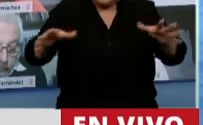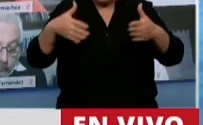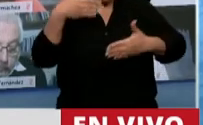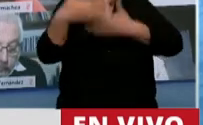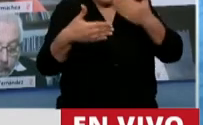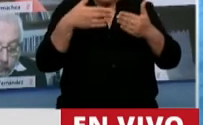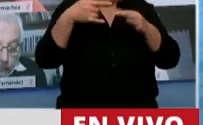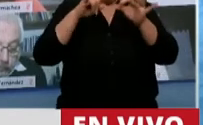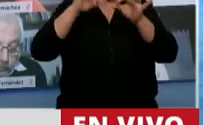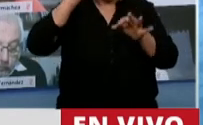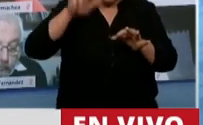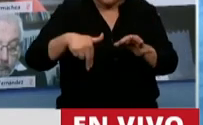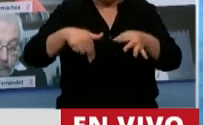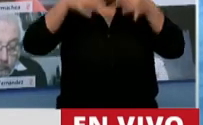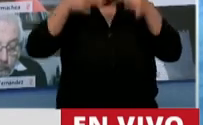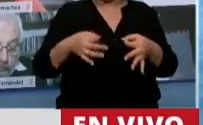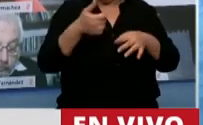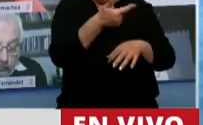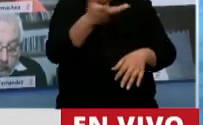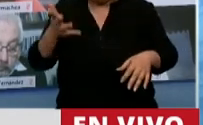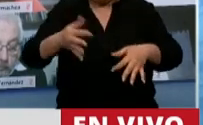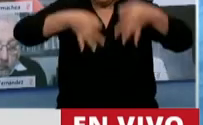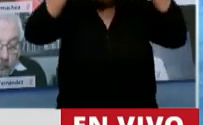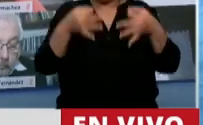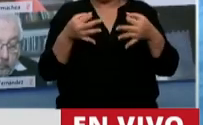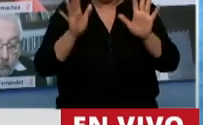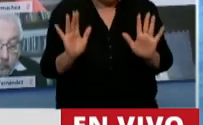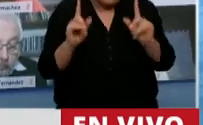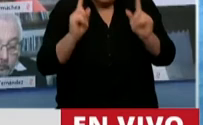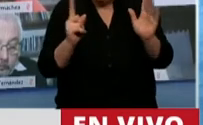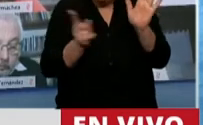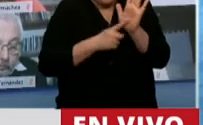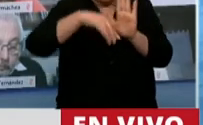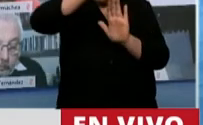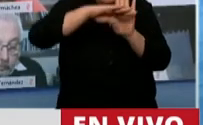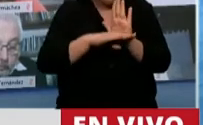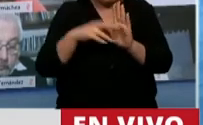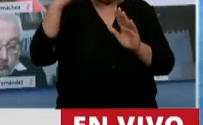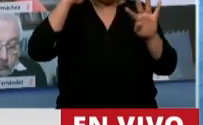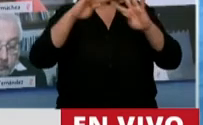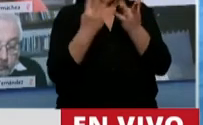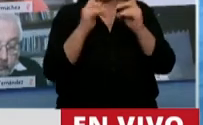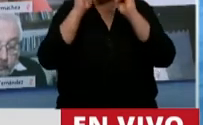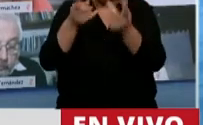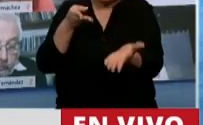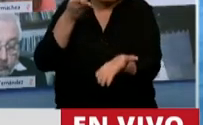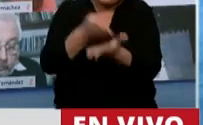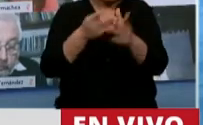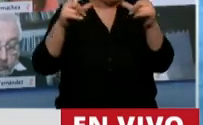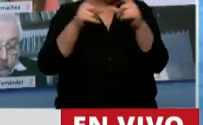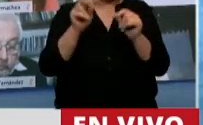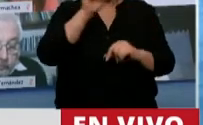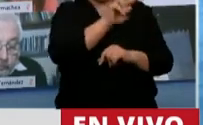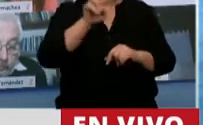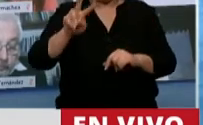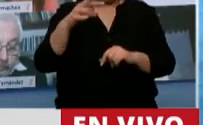porque aplicando el reglamento de esta Cámara y como se le pidió insistentemente la aplicación del artículo 22,